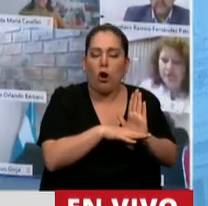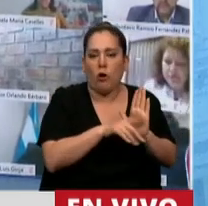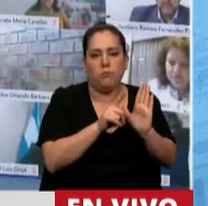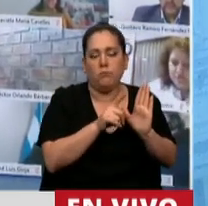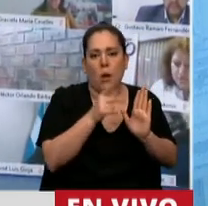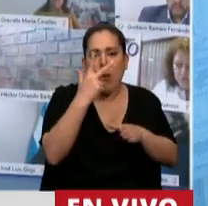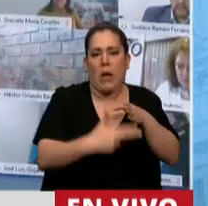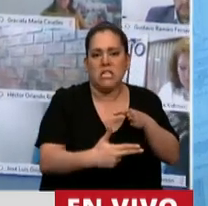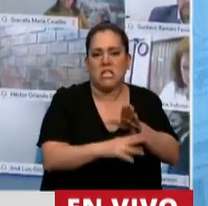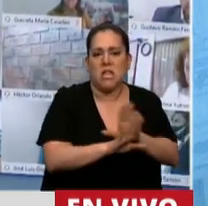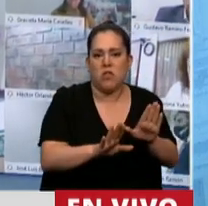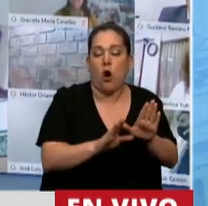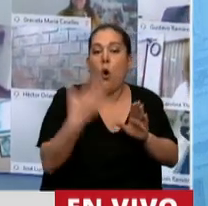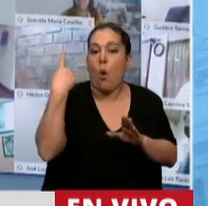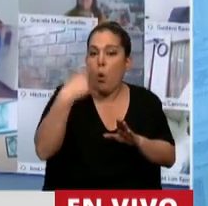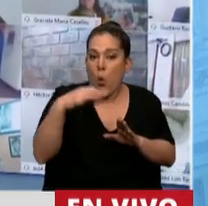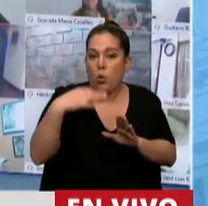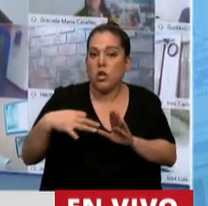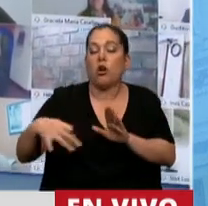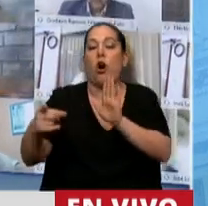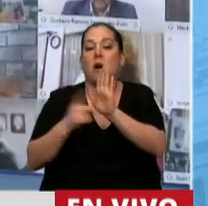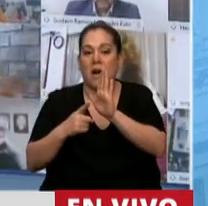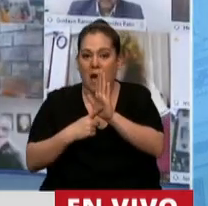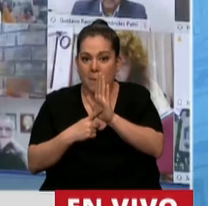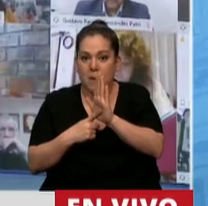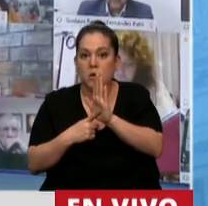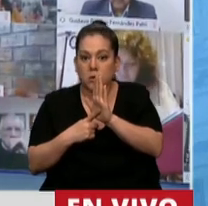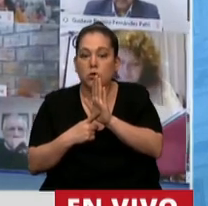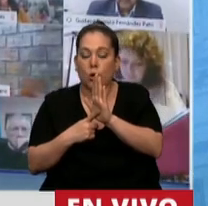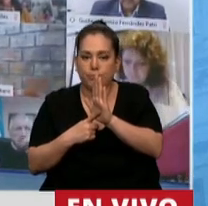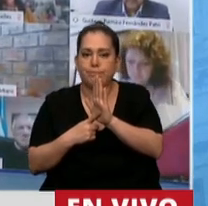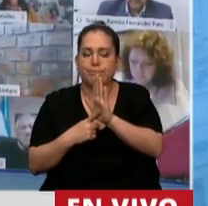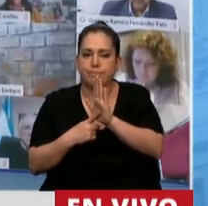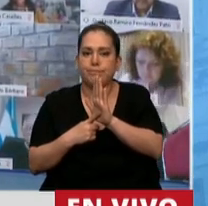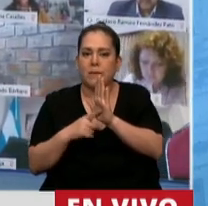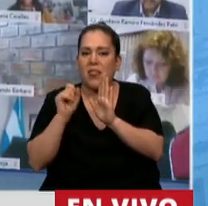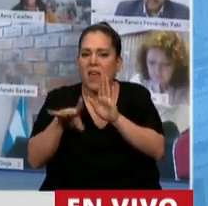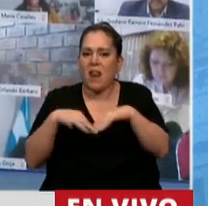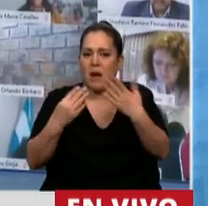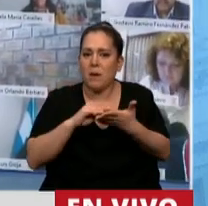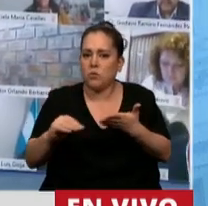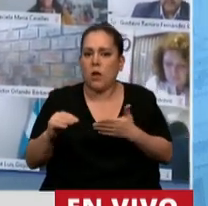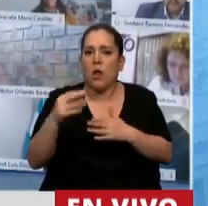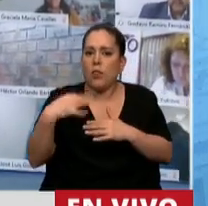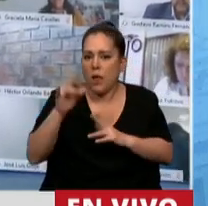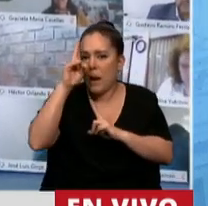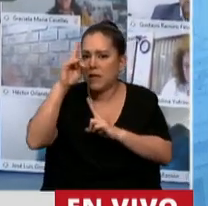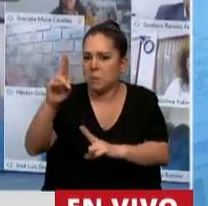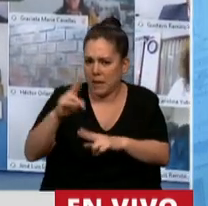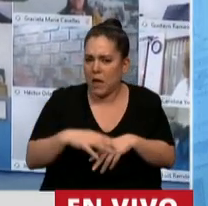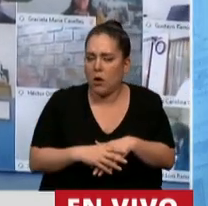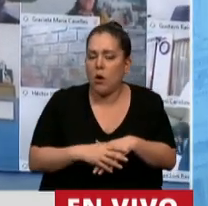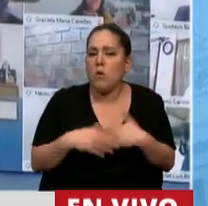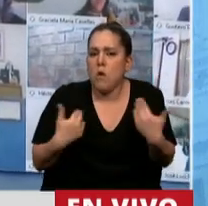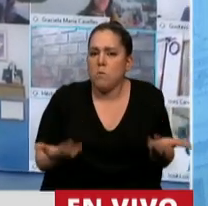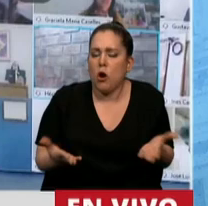veces el protocolo es el único reglamento que está vigente en el reglamento de la Cámara. Y hay que respetarlo. Por lo tanto,